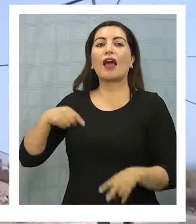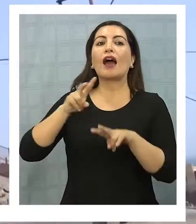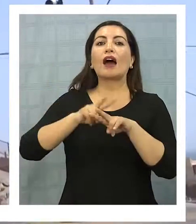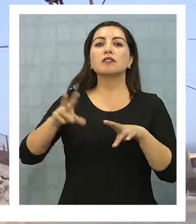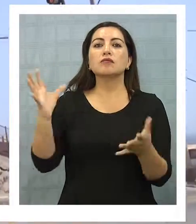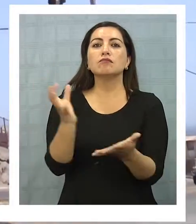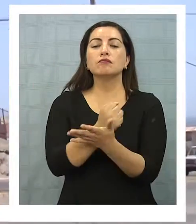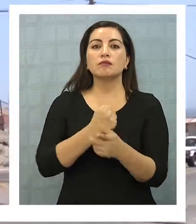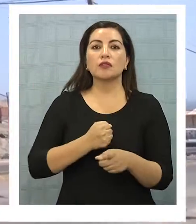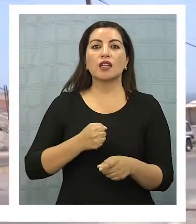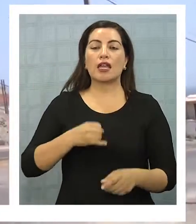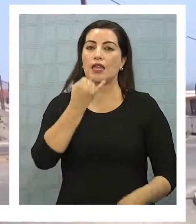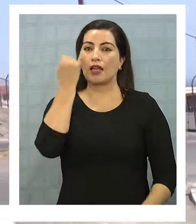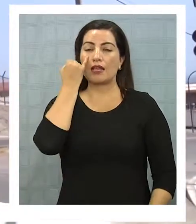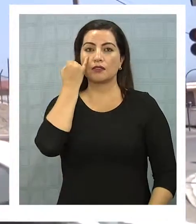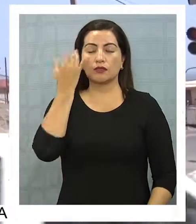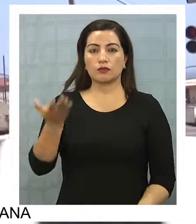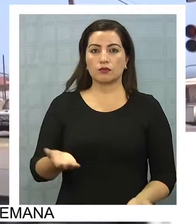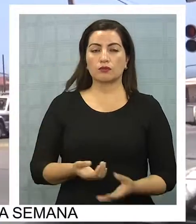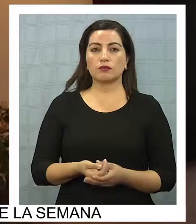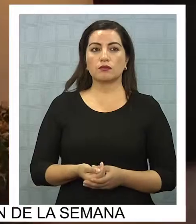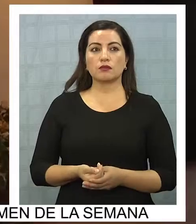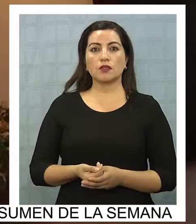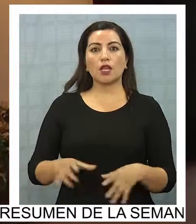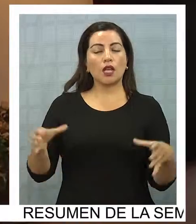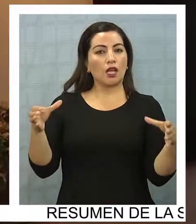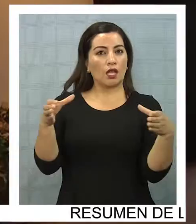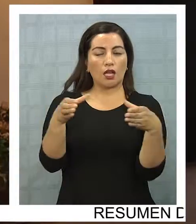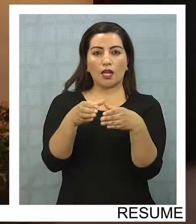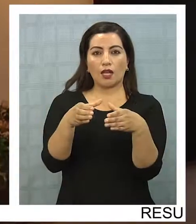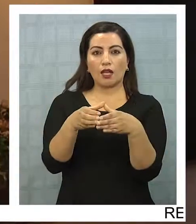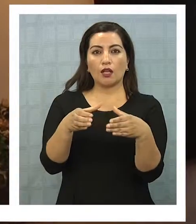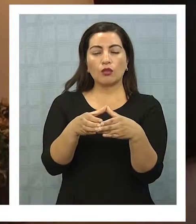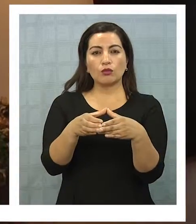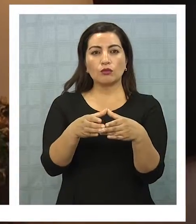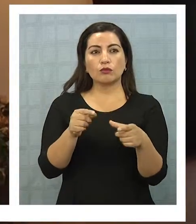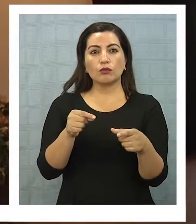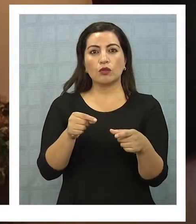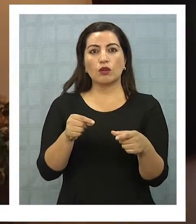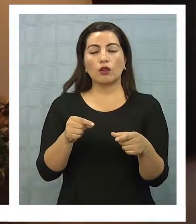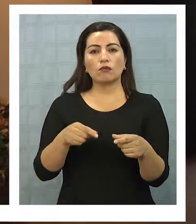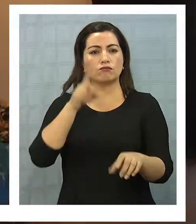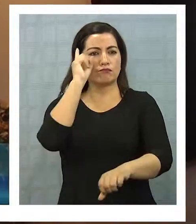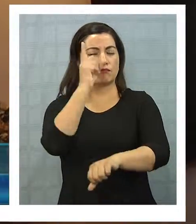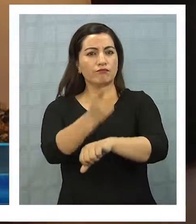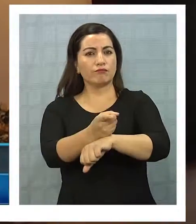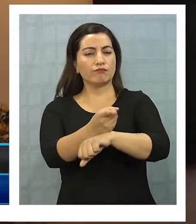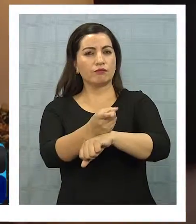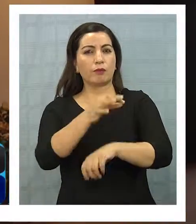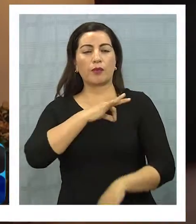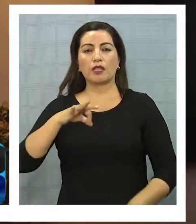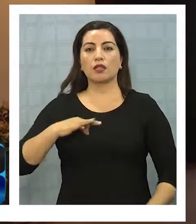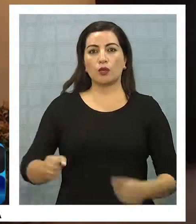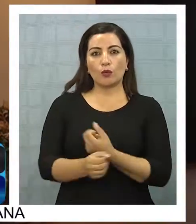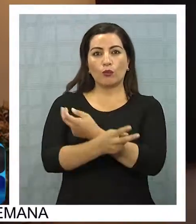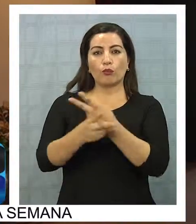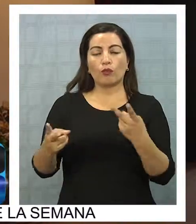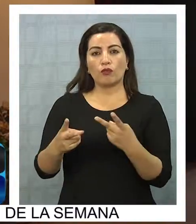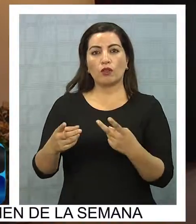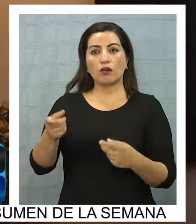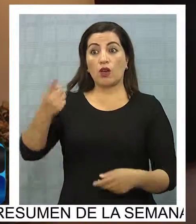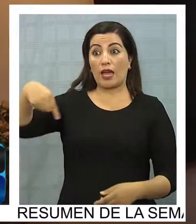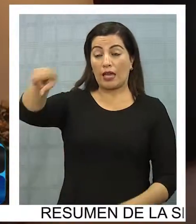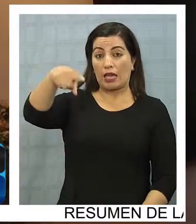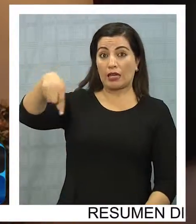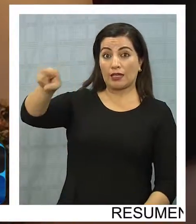pesquisas dentro de la institución. El equipo lo determina el Ministerio Público, por lo tanto, son ellos